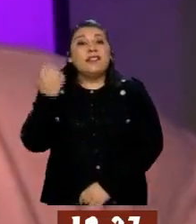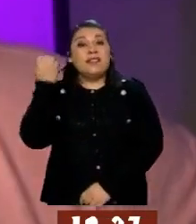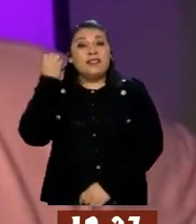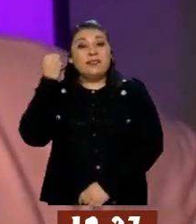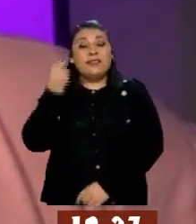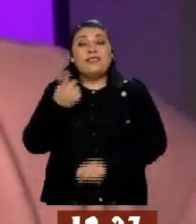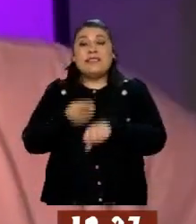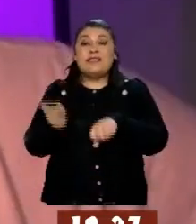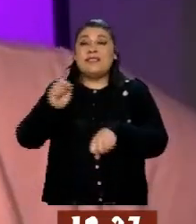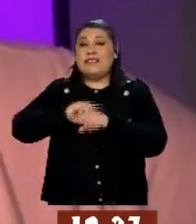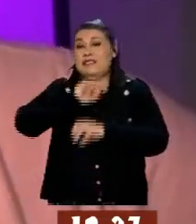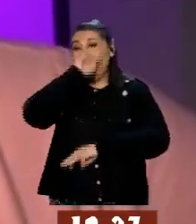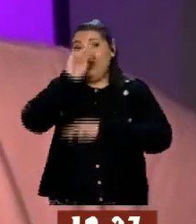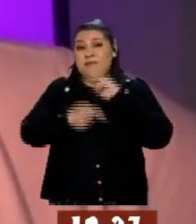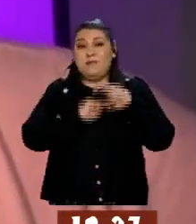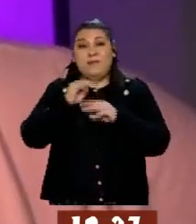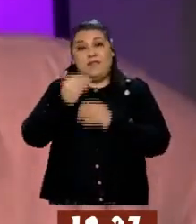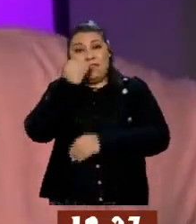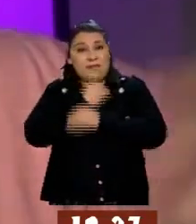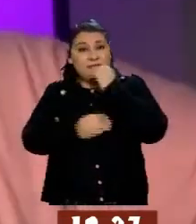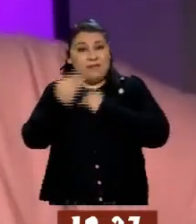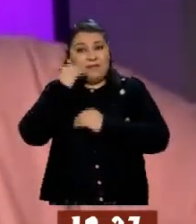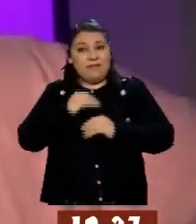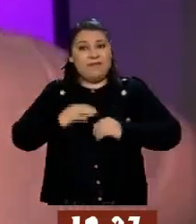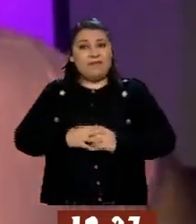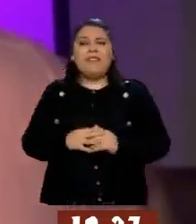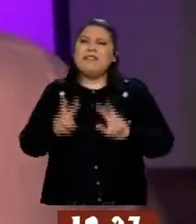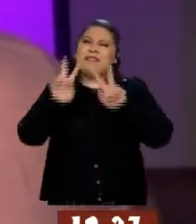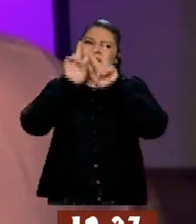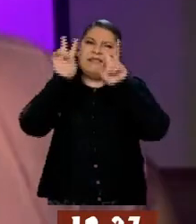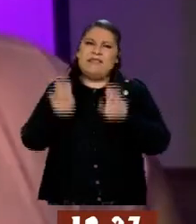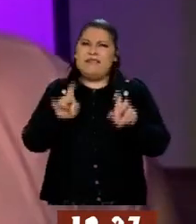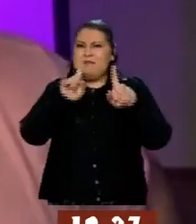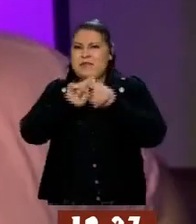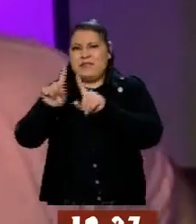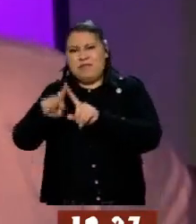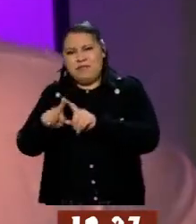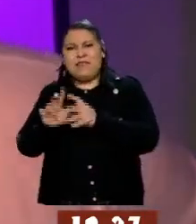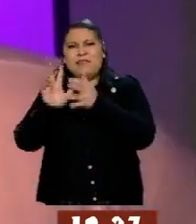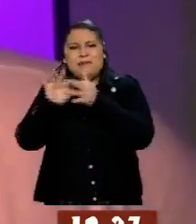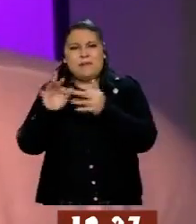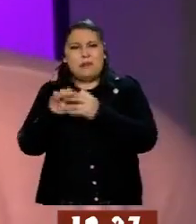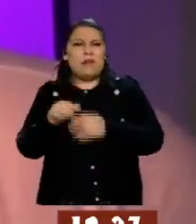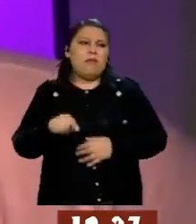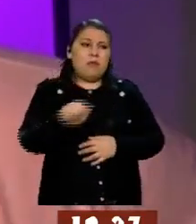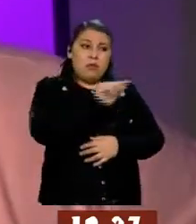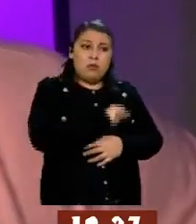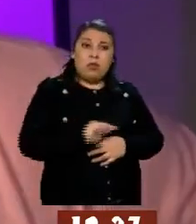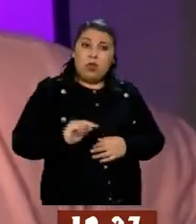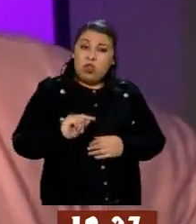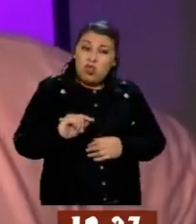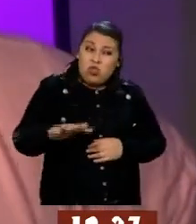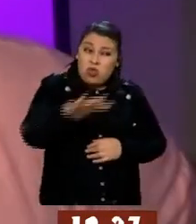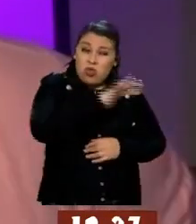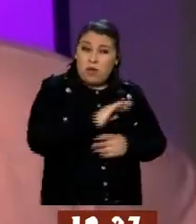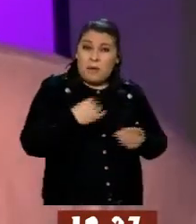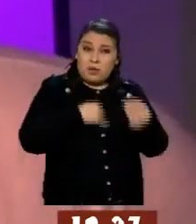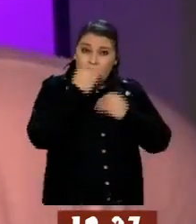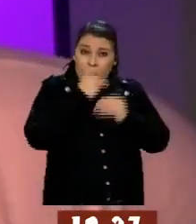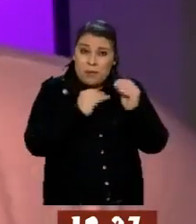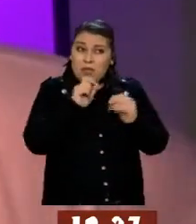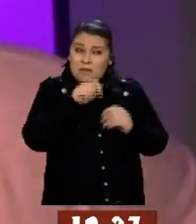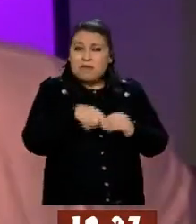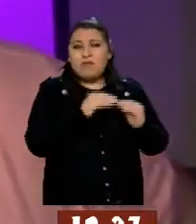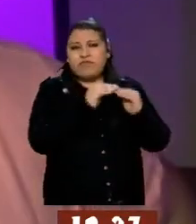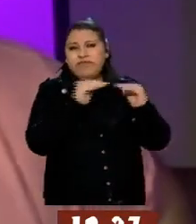la alimentación y se conmemora para poder hablar sobre la desigualdad en cuanto a la distribución de los alimentos en el mundo. Entonces estamos ahí